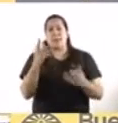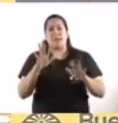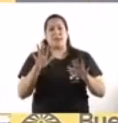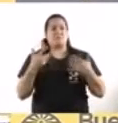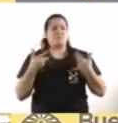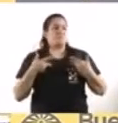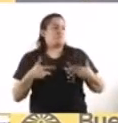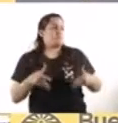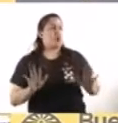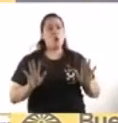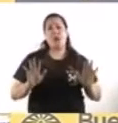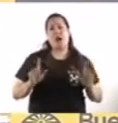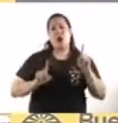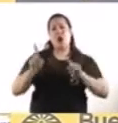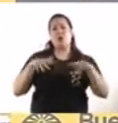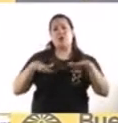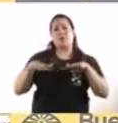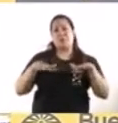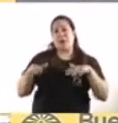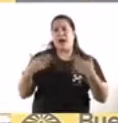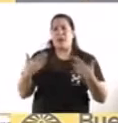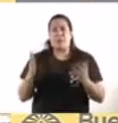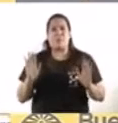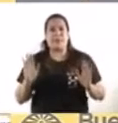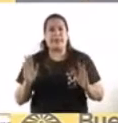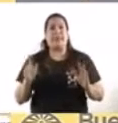manteniendo el nivel de actividades que hoy tenemos en la ciudad.